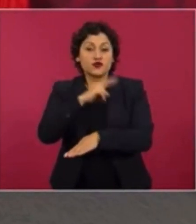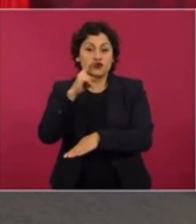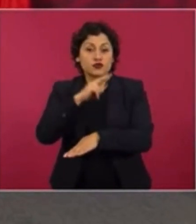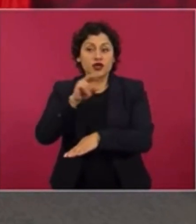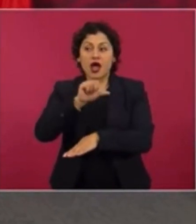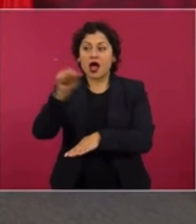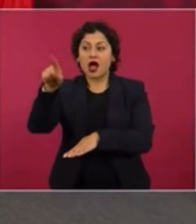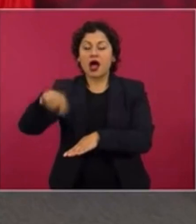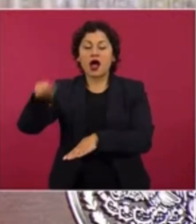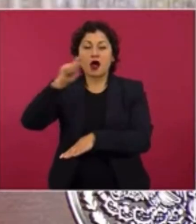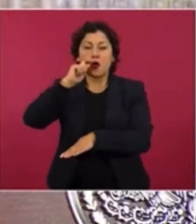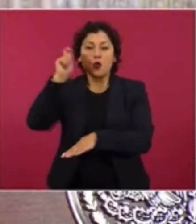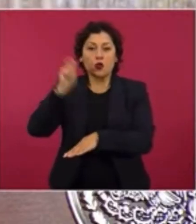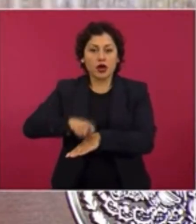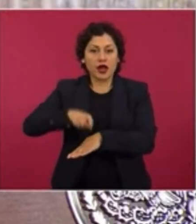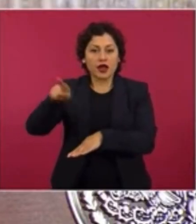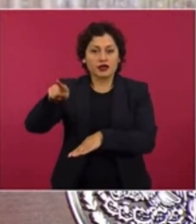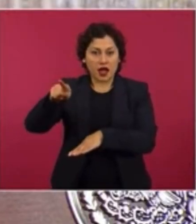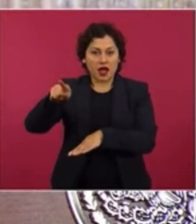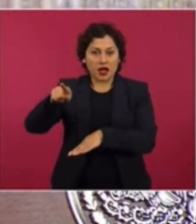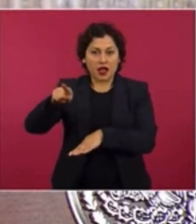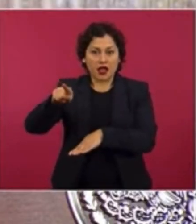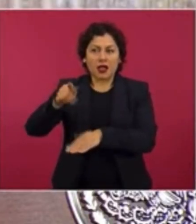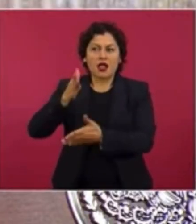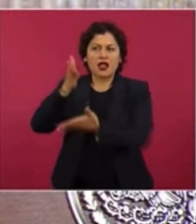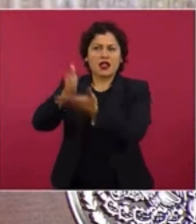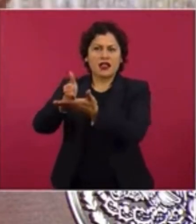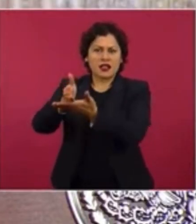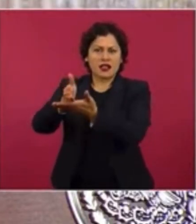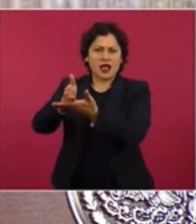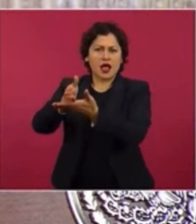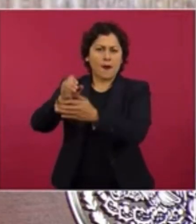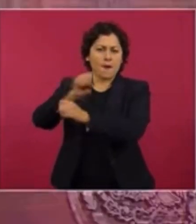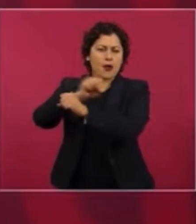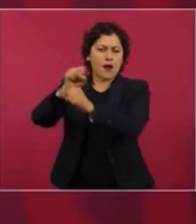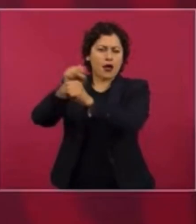hay